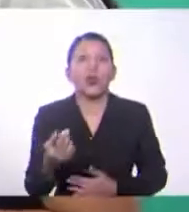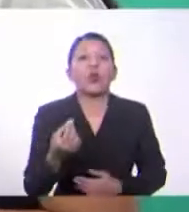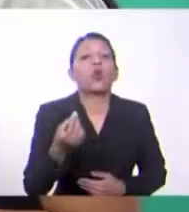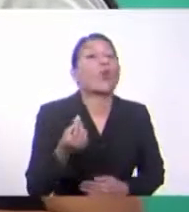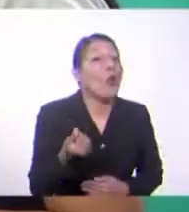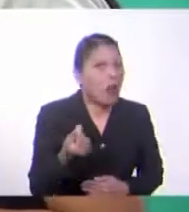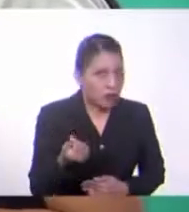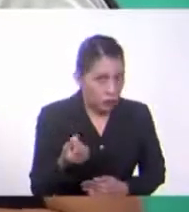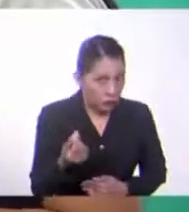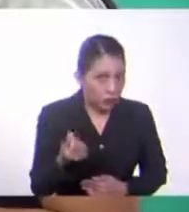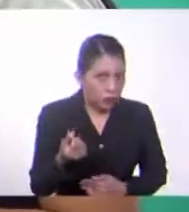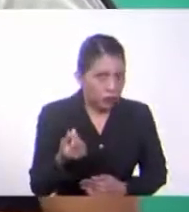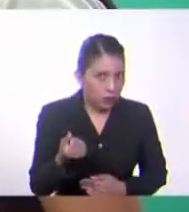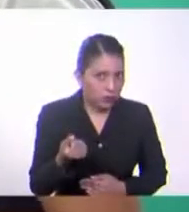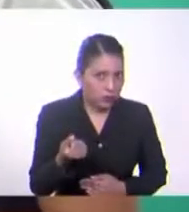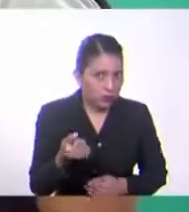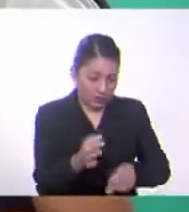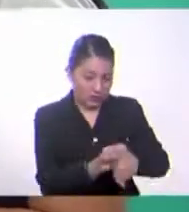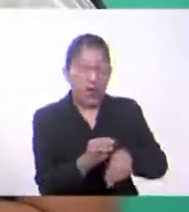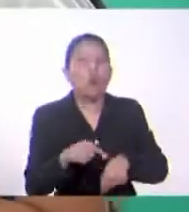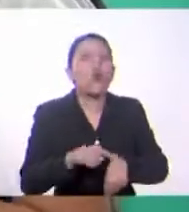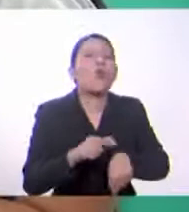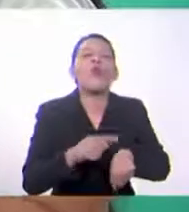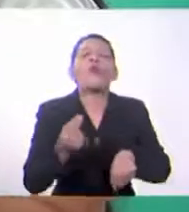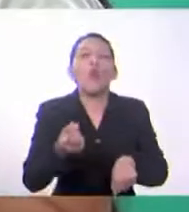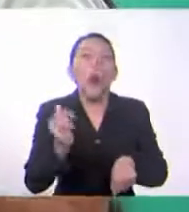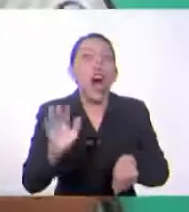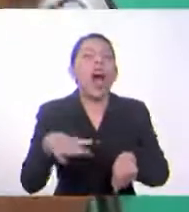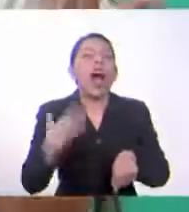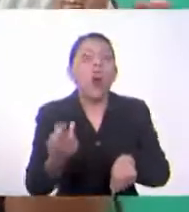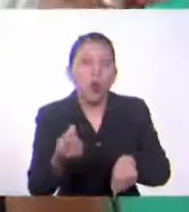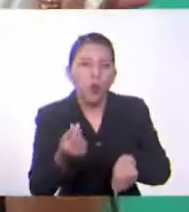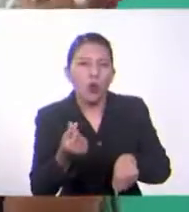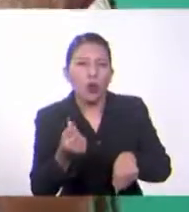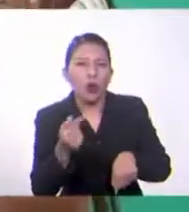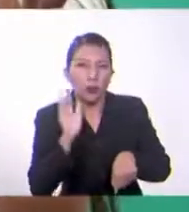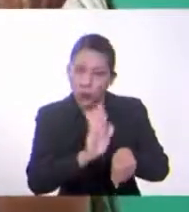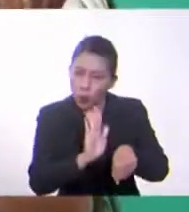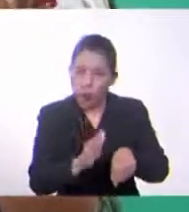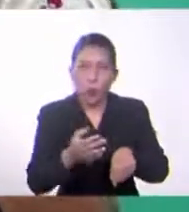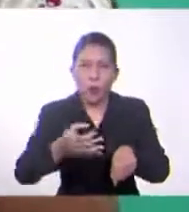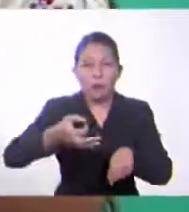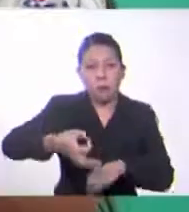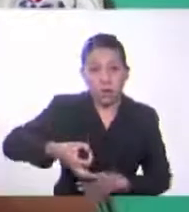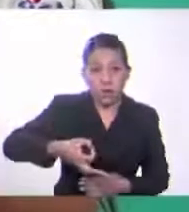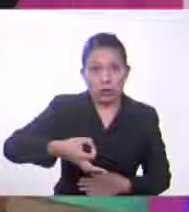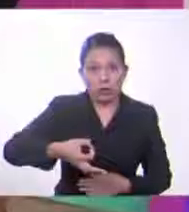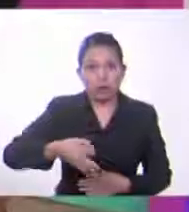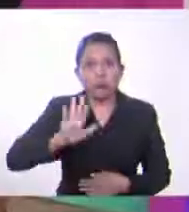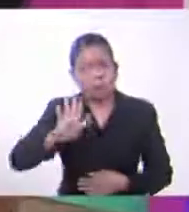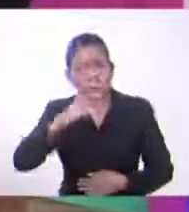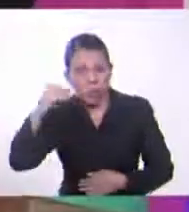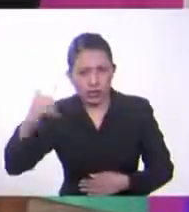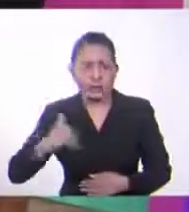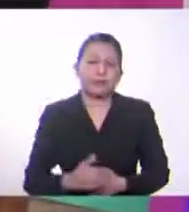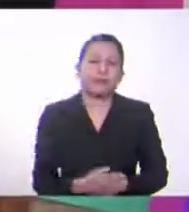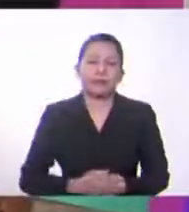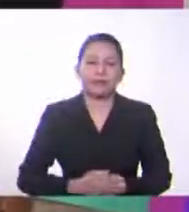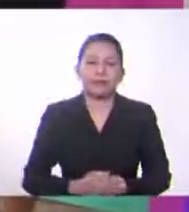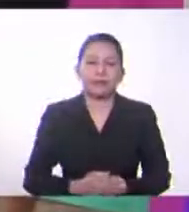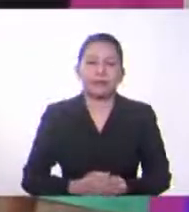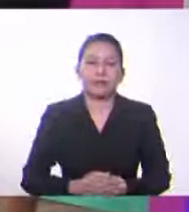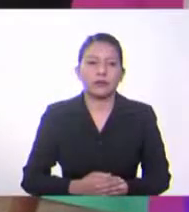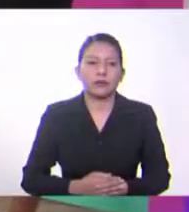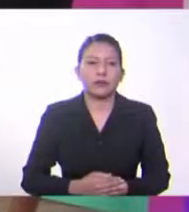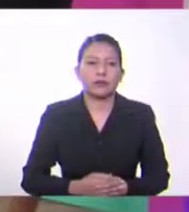cantidad que nos costó el reloj. O sea, que era la cantidad en la moneda. Pues, del país correspondiente. Exacto. A lo que vamos